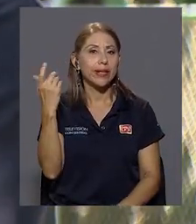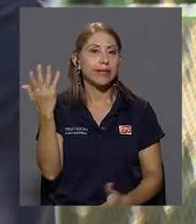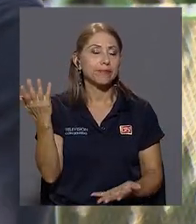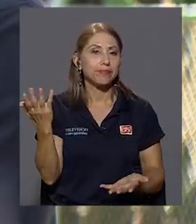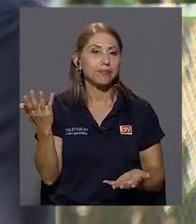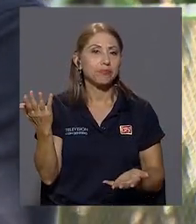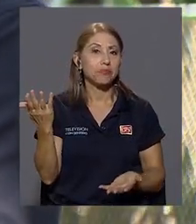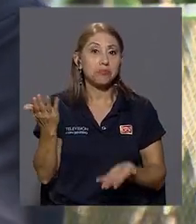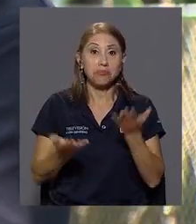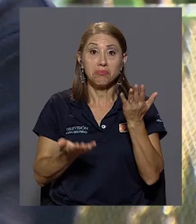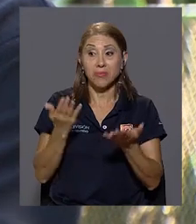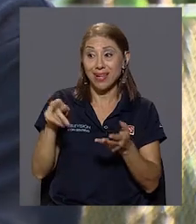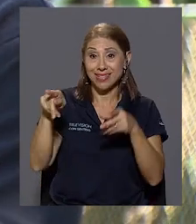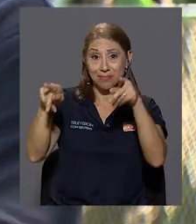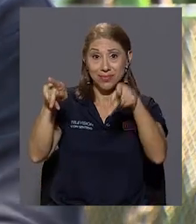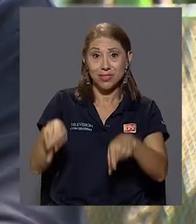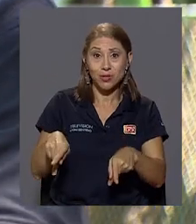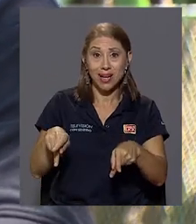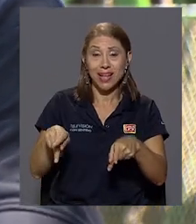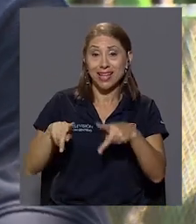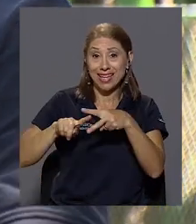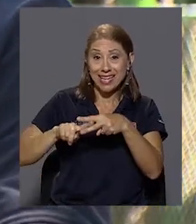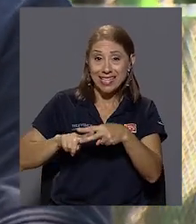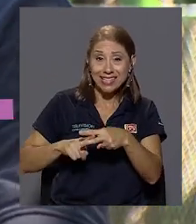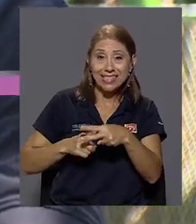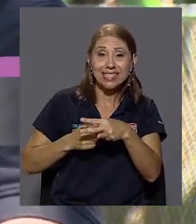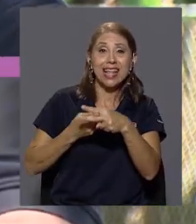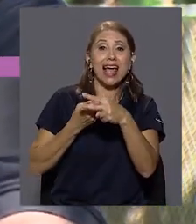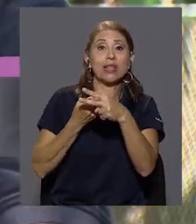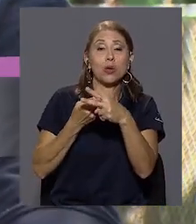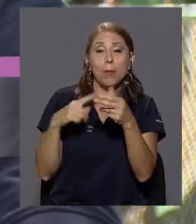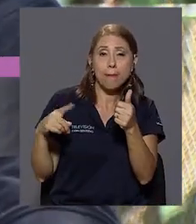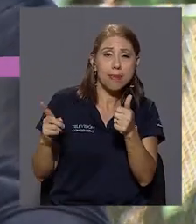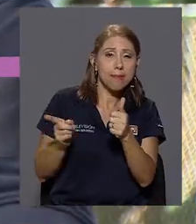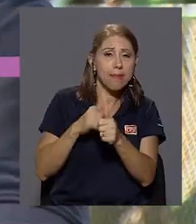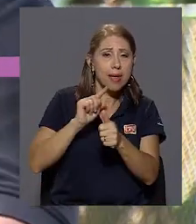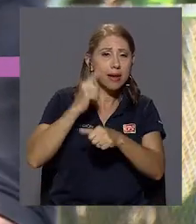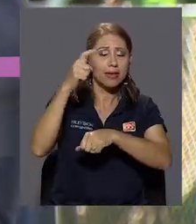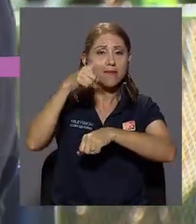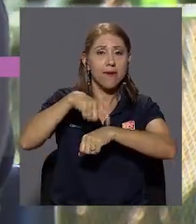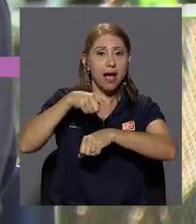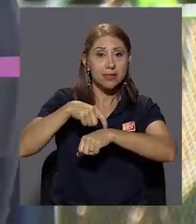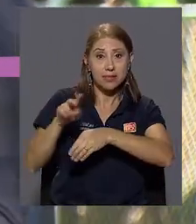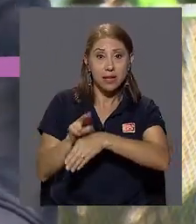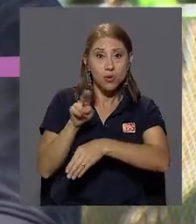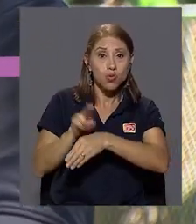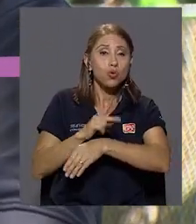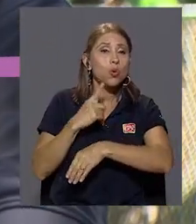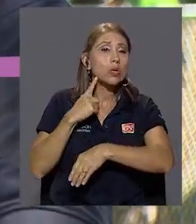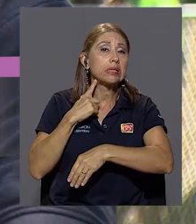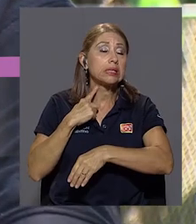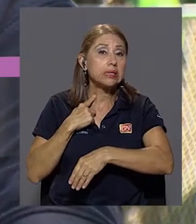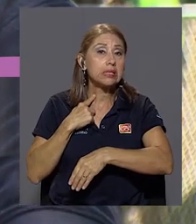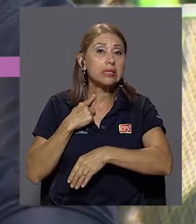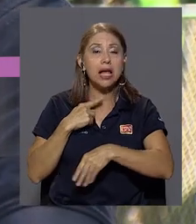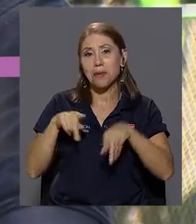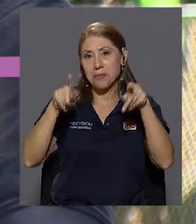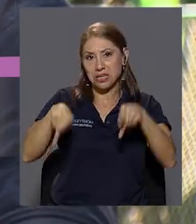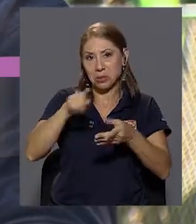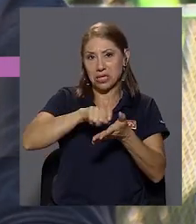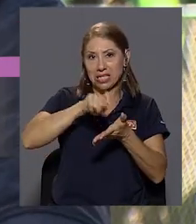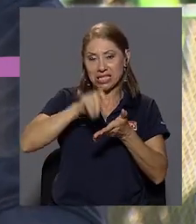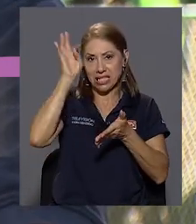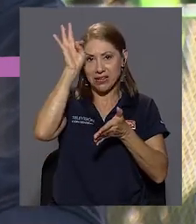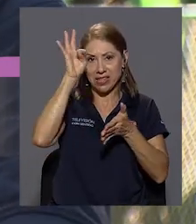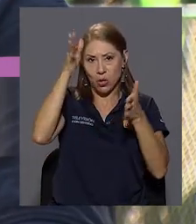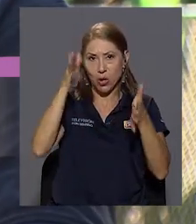en algún momento cuando se está iniciando en esas primeras fases del consumo, lo que llaman los